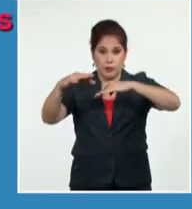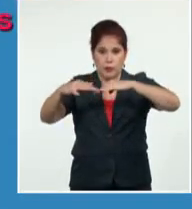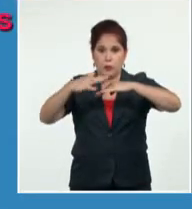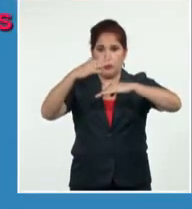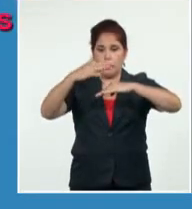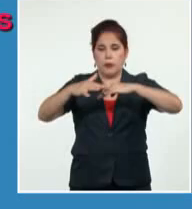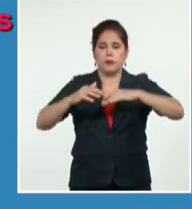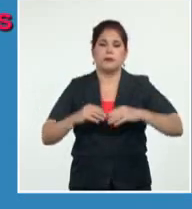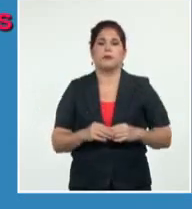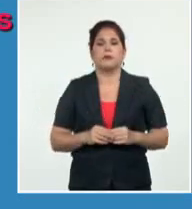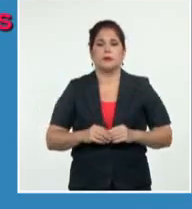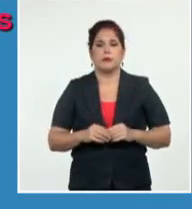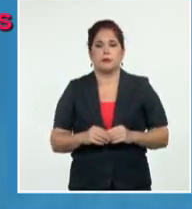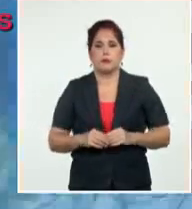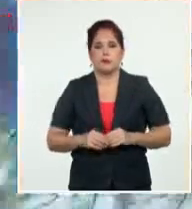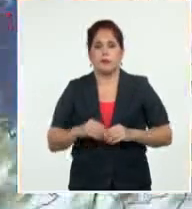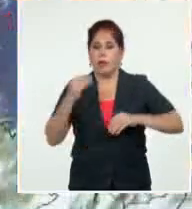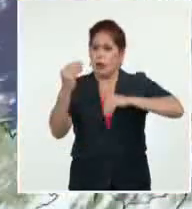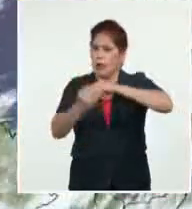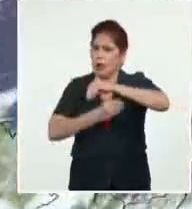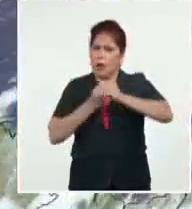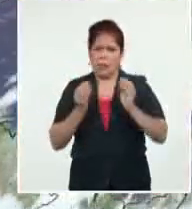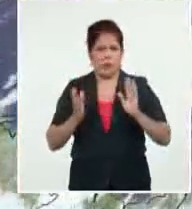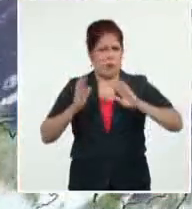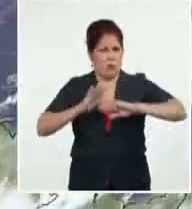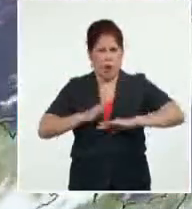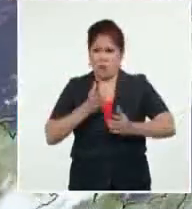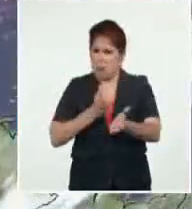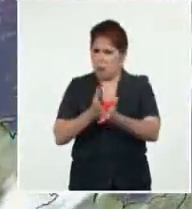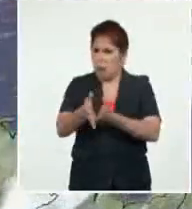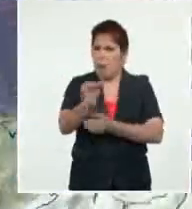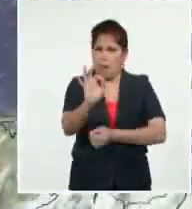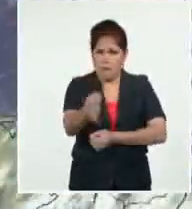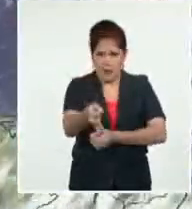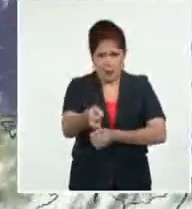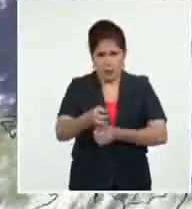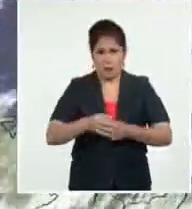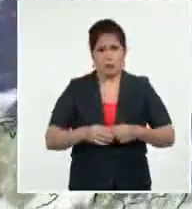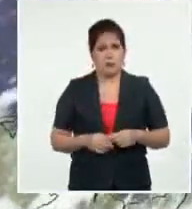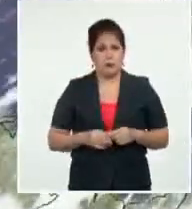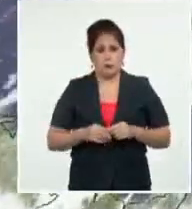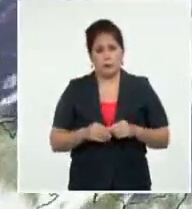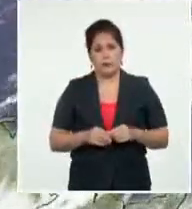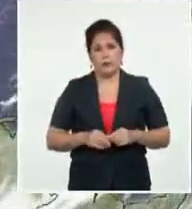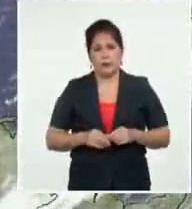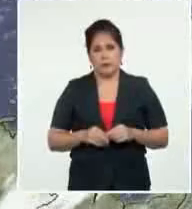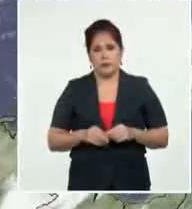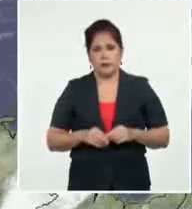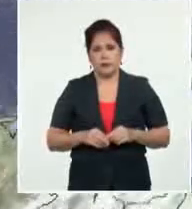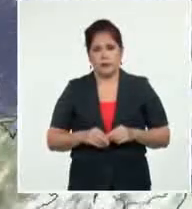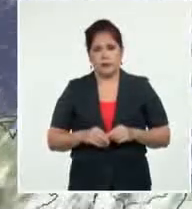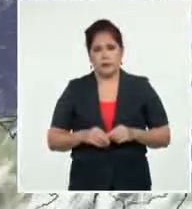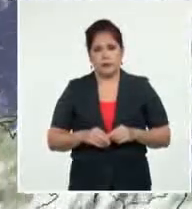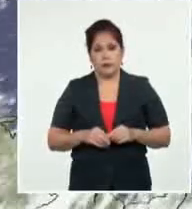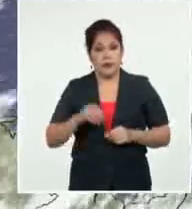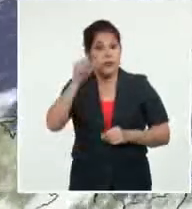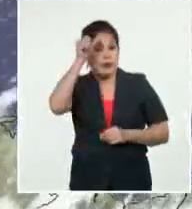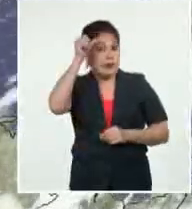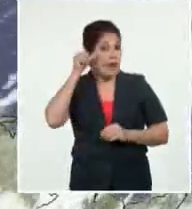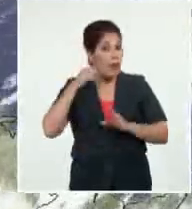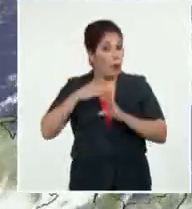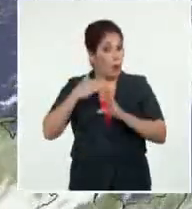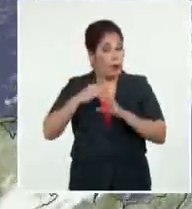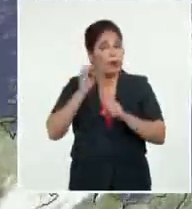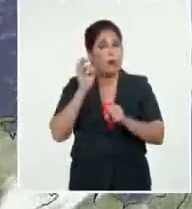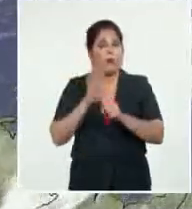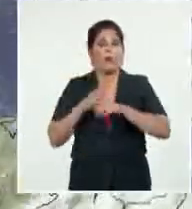Mis amigos, tenemos poco cambio en las condiciones meteorológicas para las próximas horas, pero ya para la segunda mitad del sábado tendremos